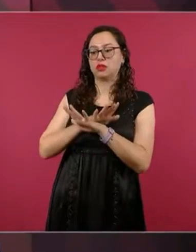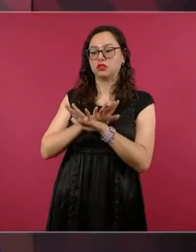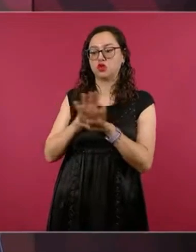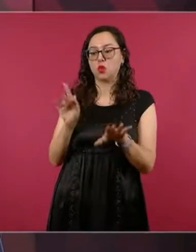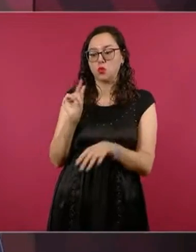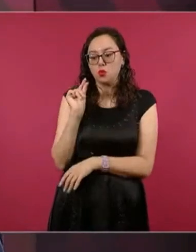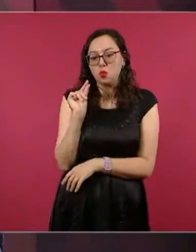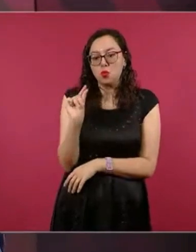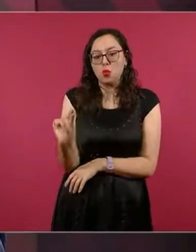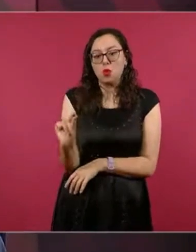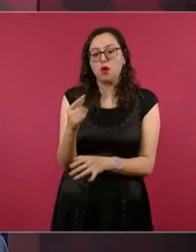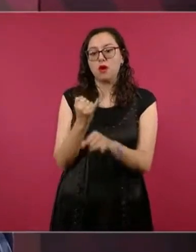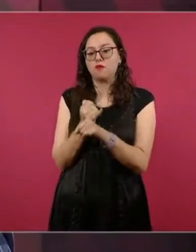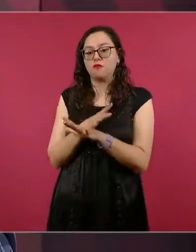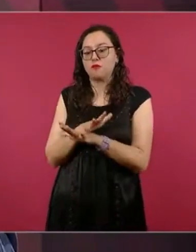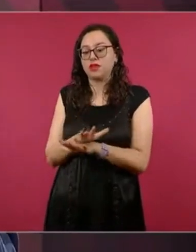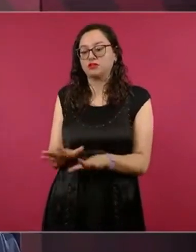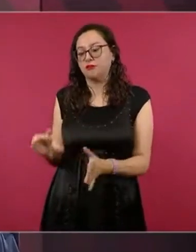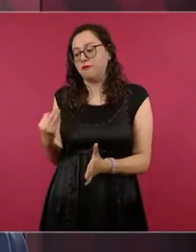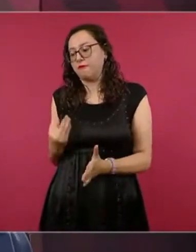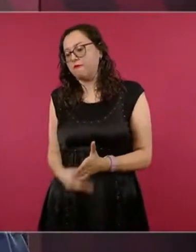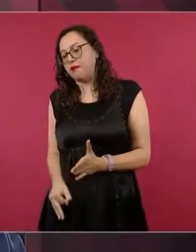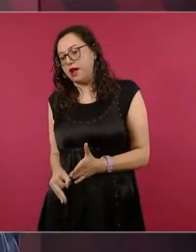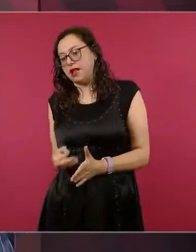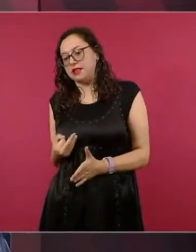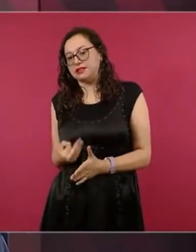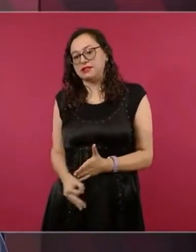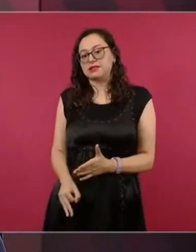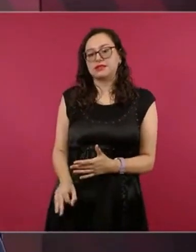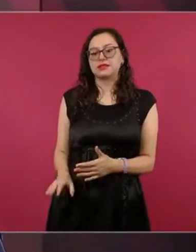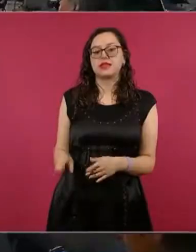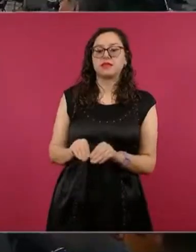¿Por qué surgen los rumores? Por falta de información.